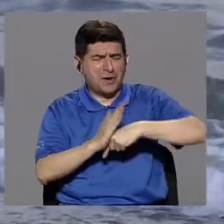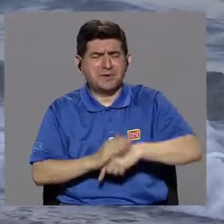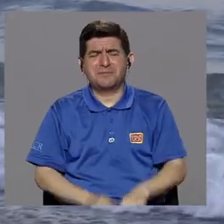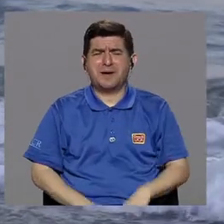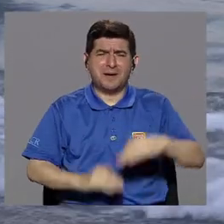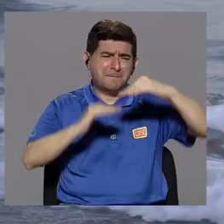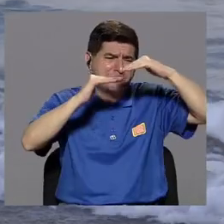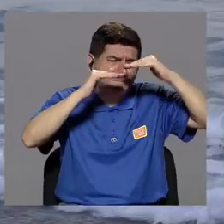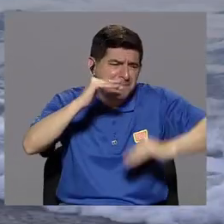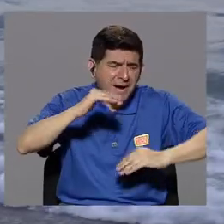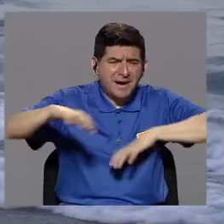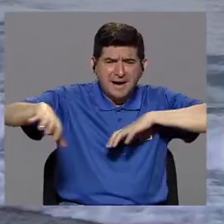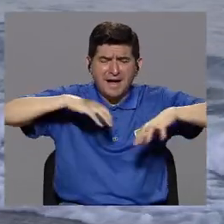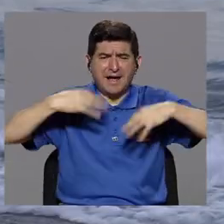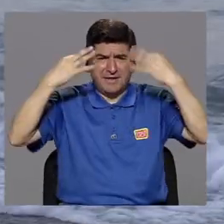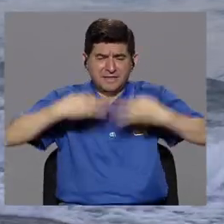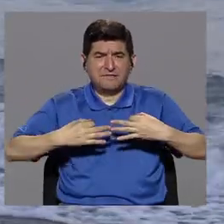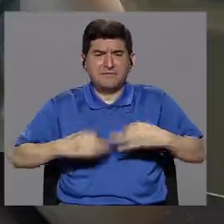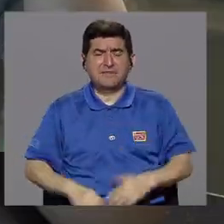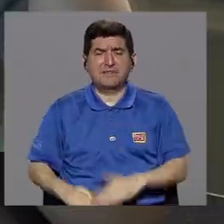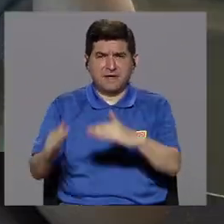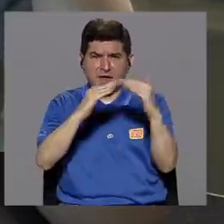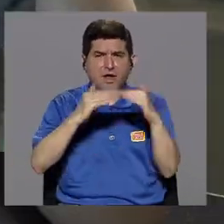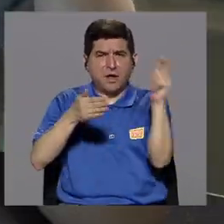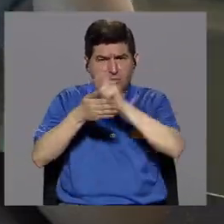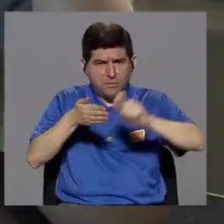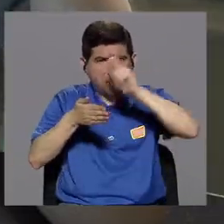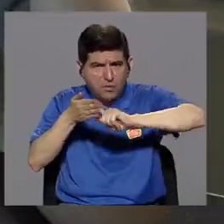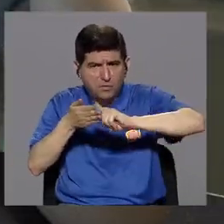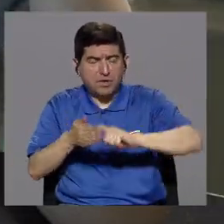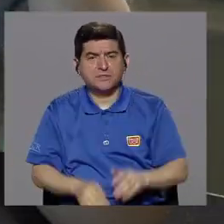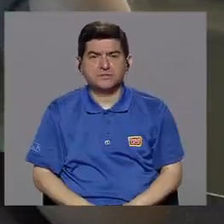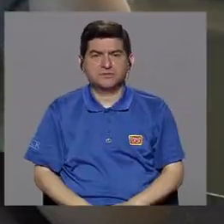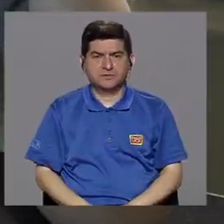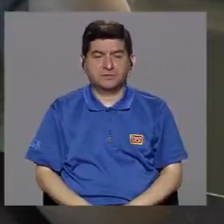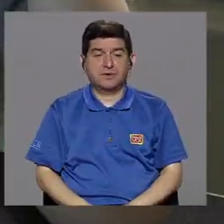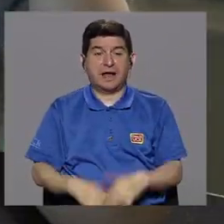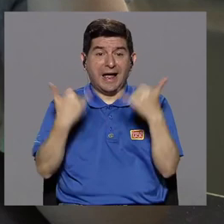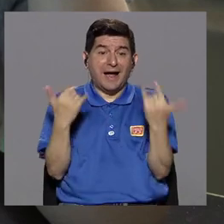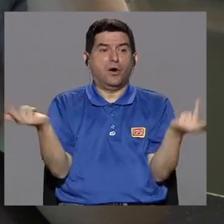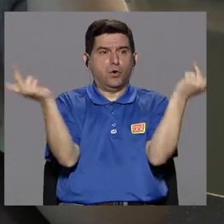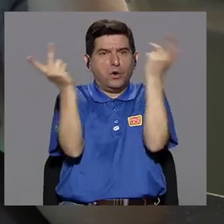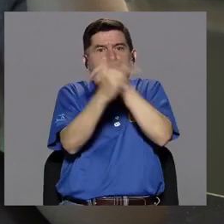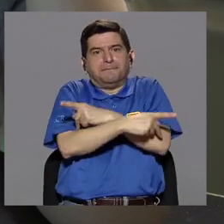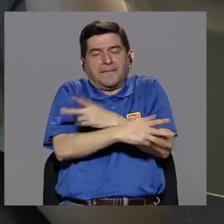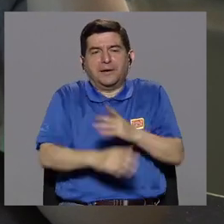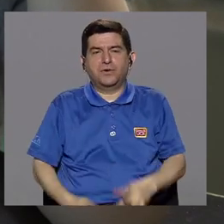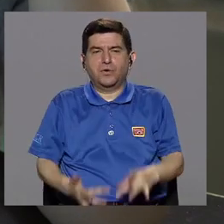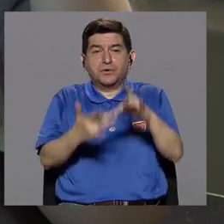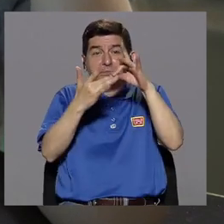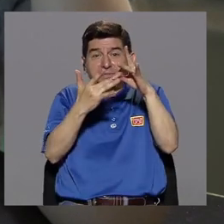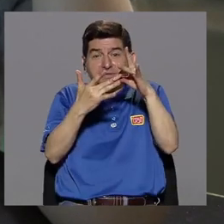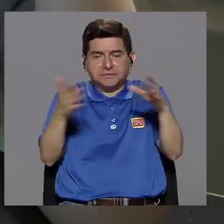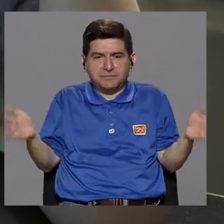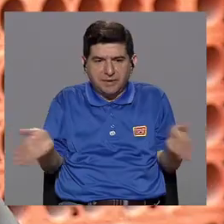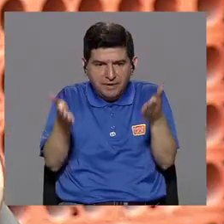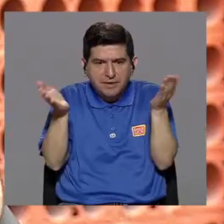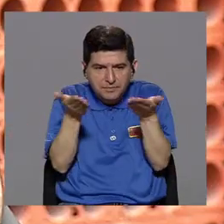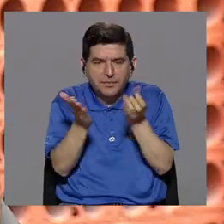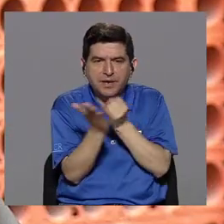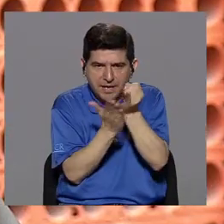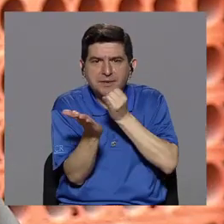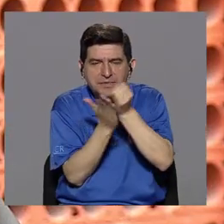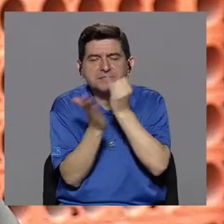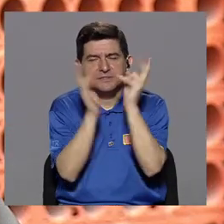actividad física en la población escolar. Ahora, la condición debe estar peor. Principalmente debemos promover a que se